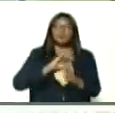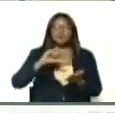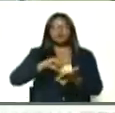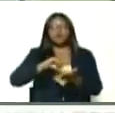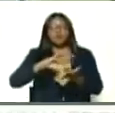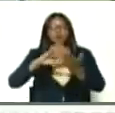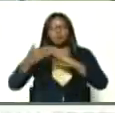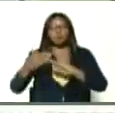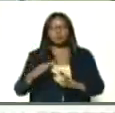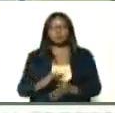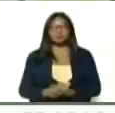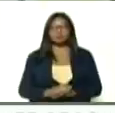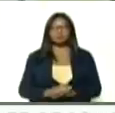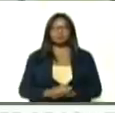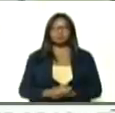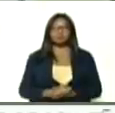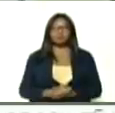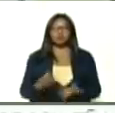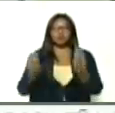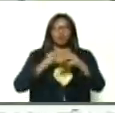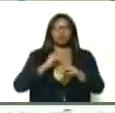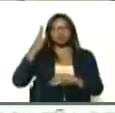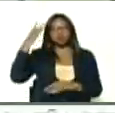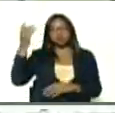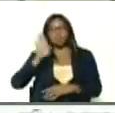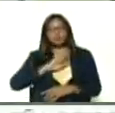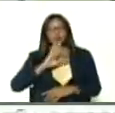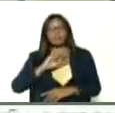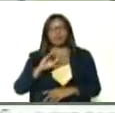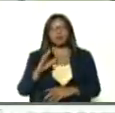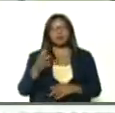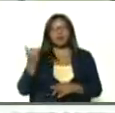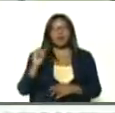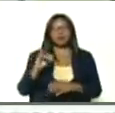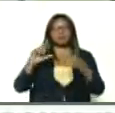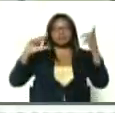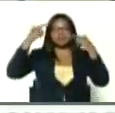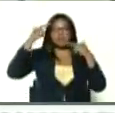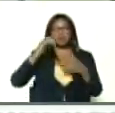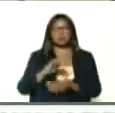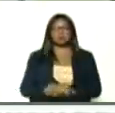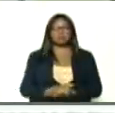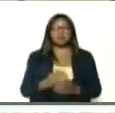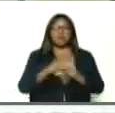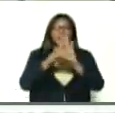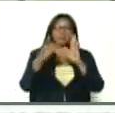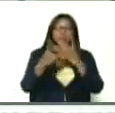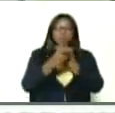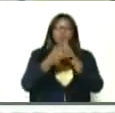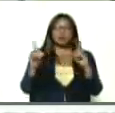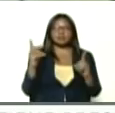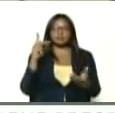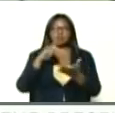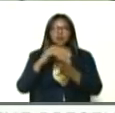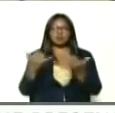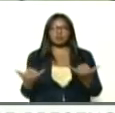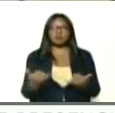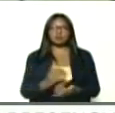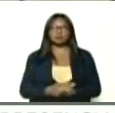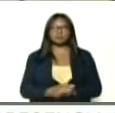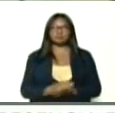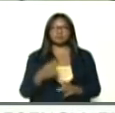comunales, la concreción, del sueño, del comandante Chávez, de la democracia, bolivariana, participativa, protagónica,